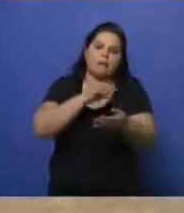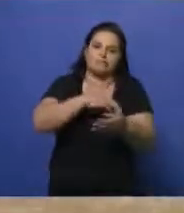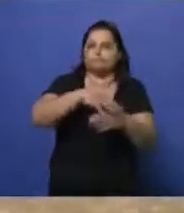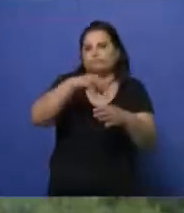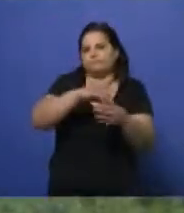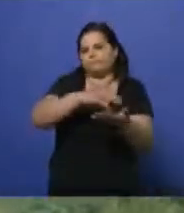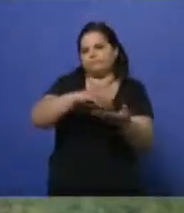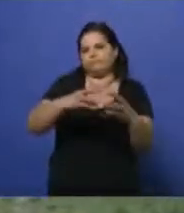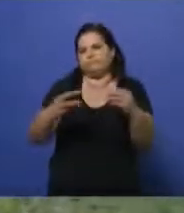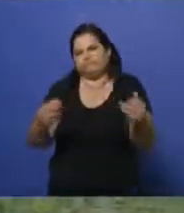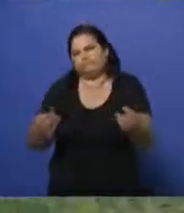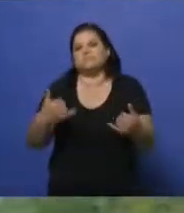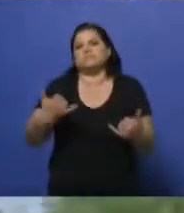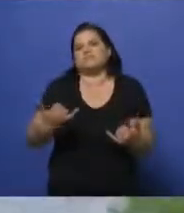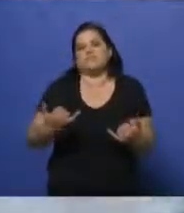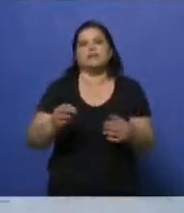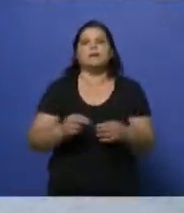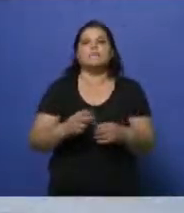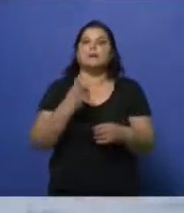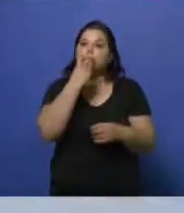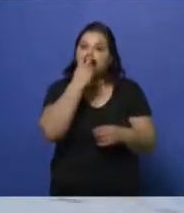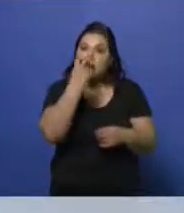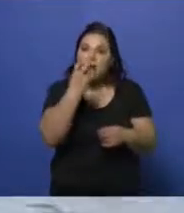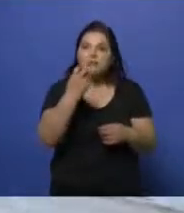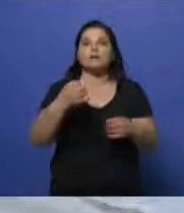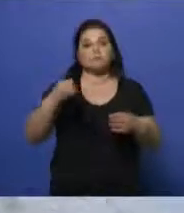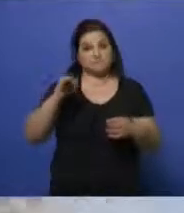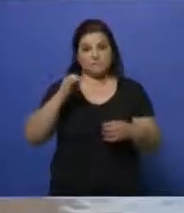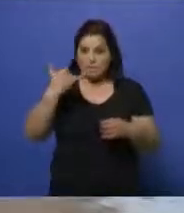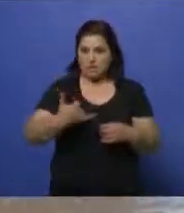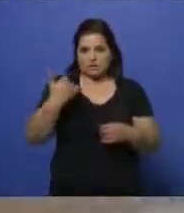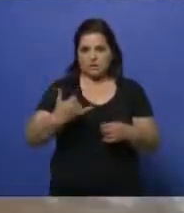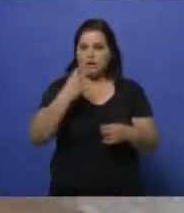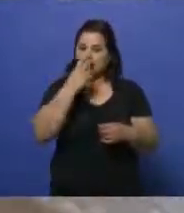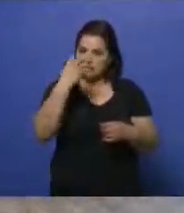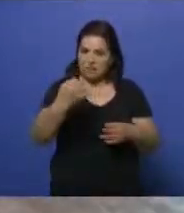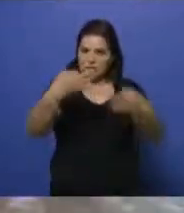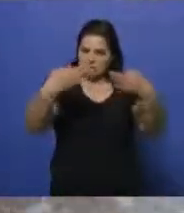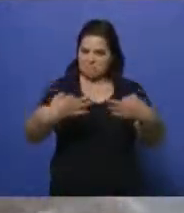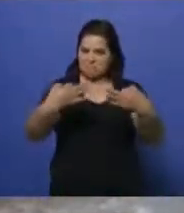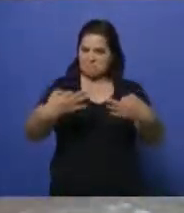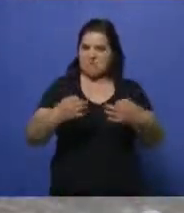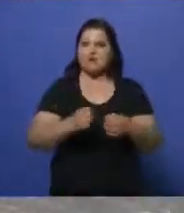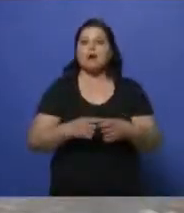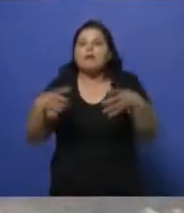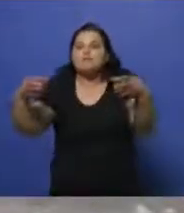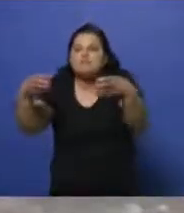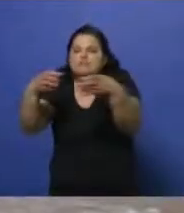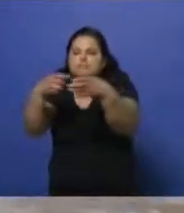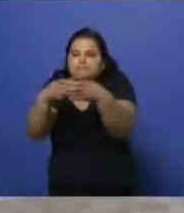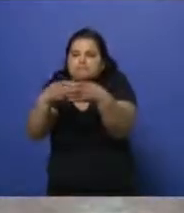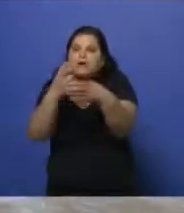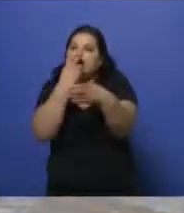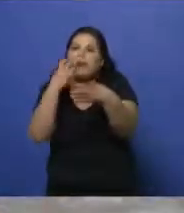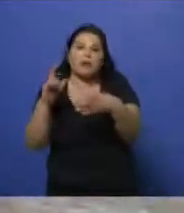el suministro eléctrico ya fue restablecido, que el último pedacito que quedaba sin la